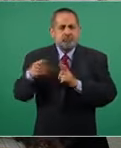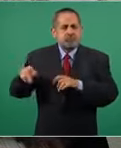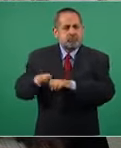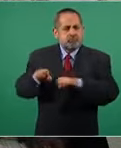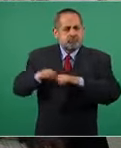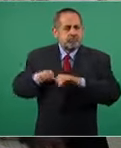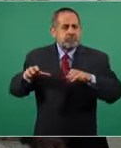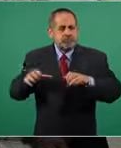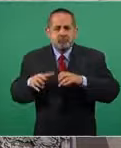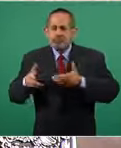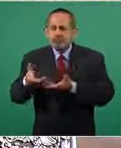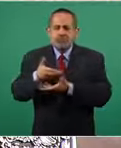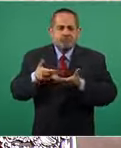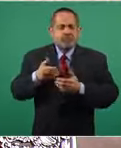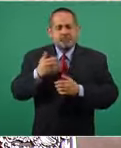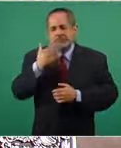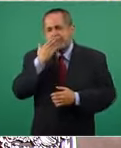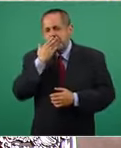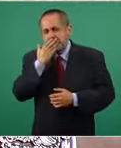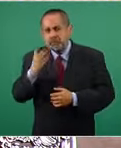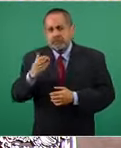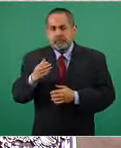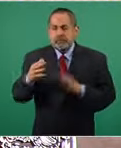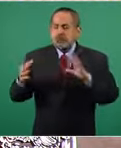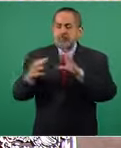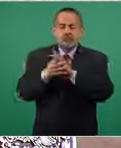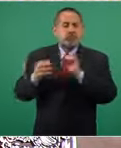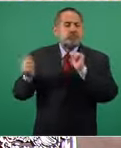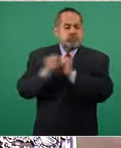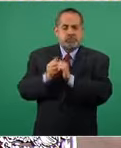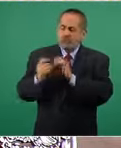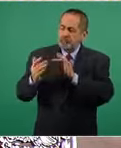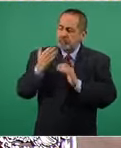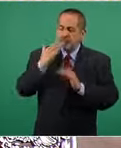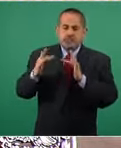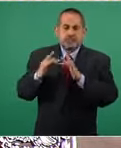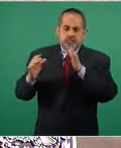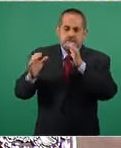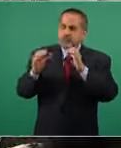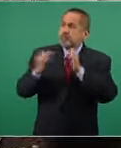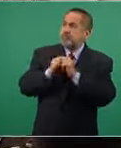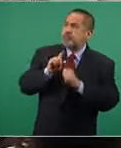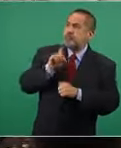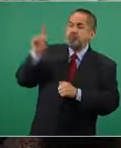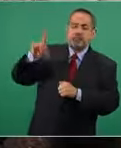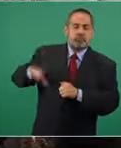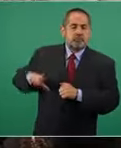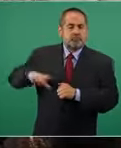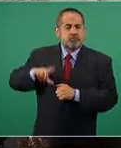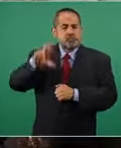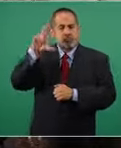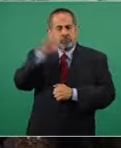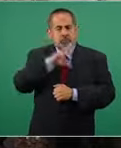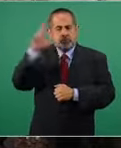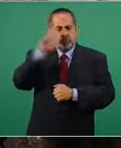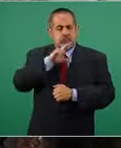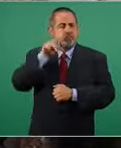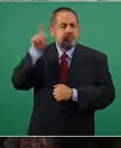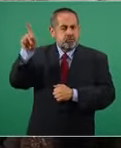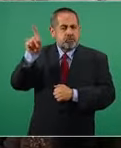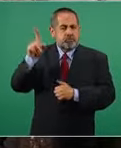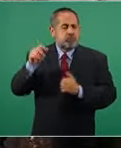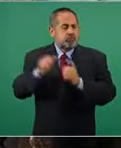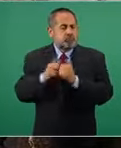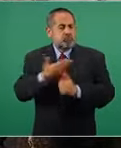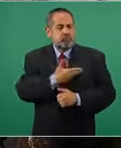y logramos establecer la comunicación con el gobierno de Rusia,